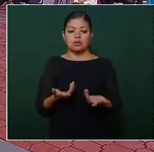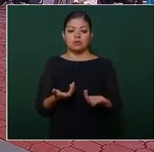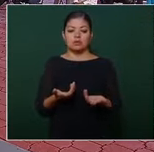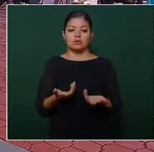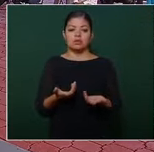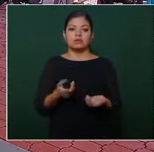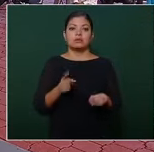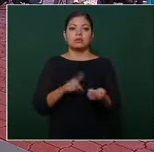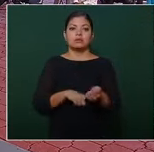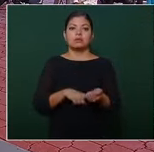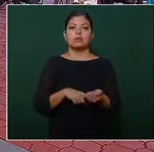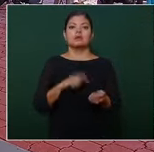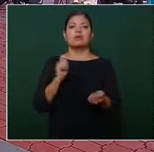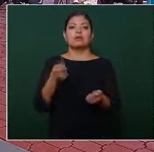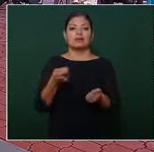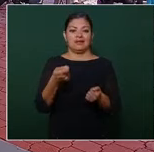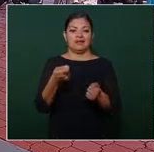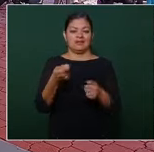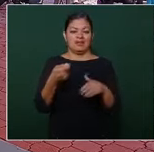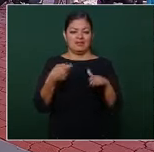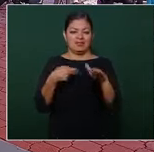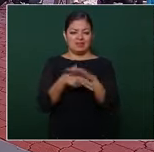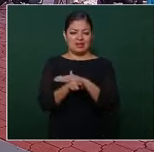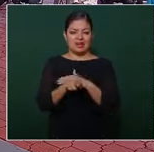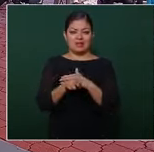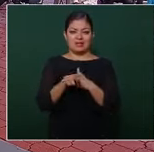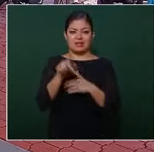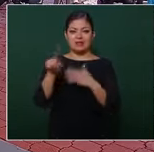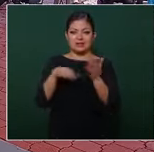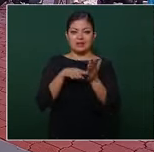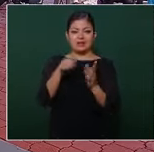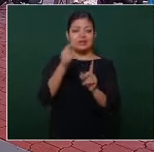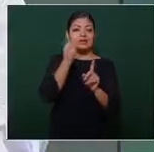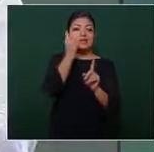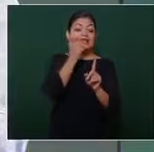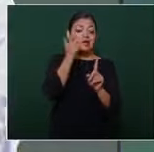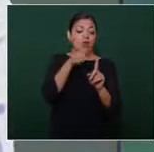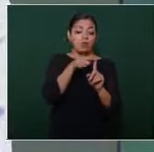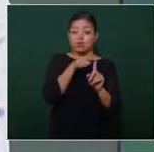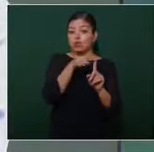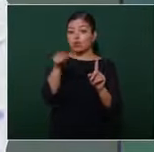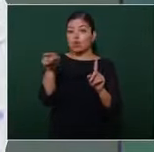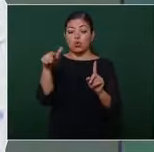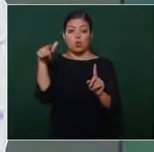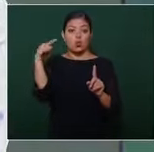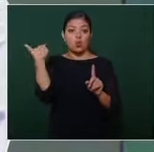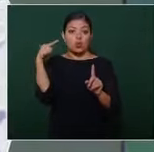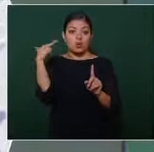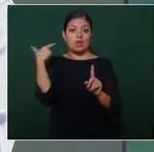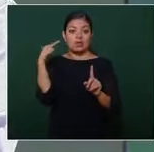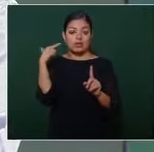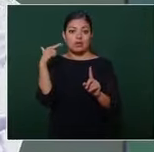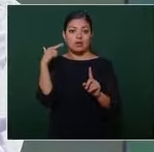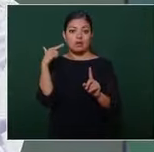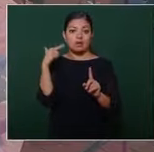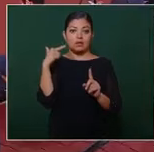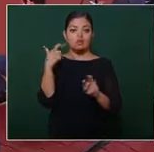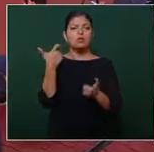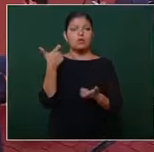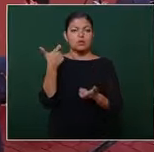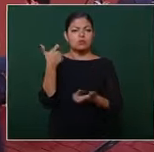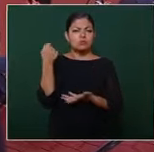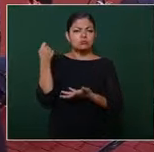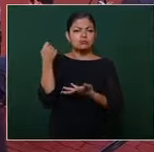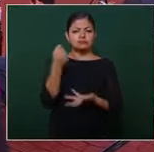tren de Tlajomulco a Guadalajara ¿cuánto es la inversión